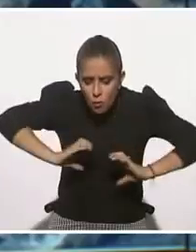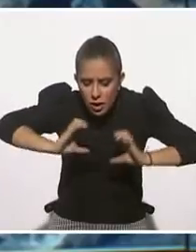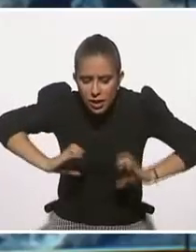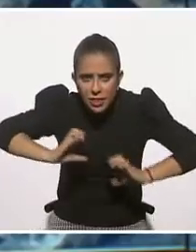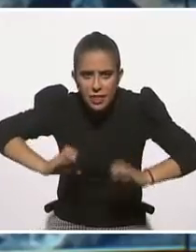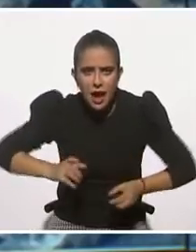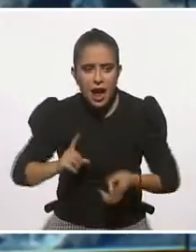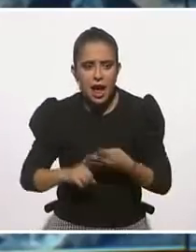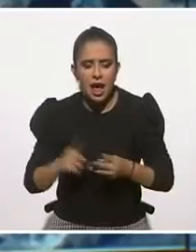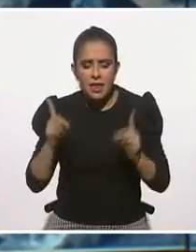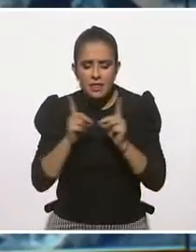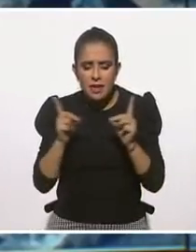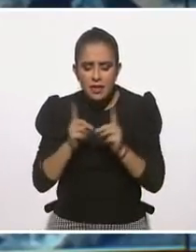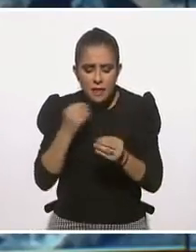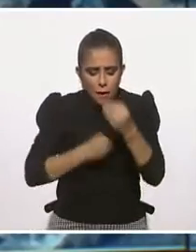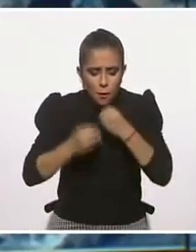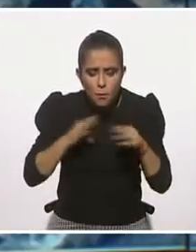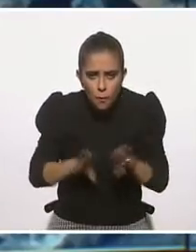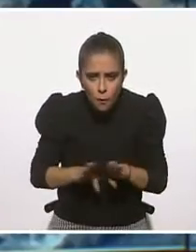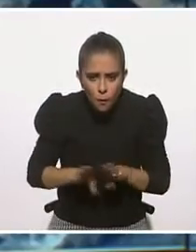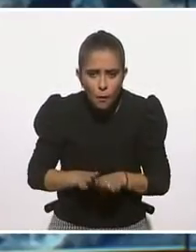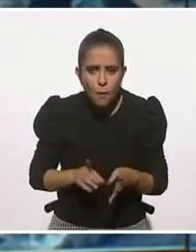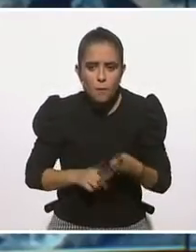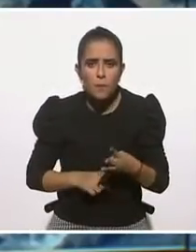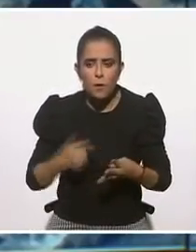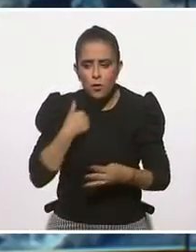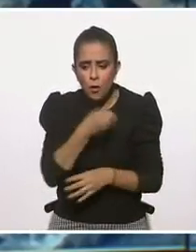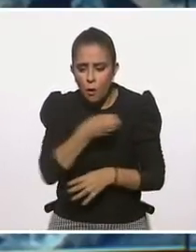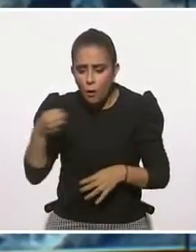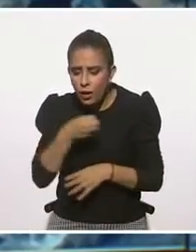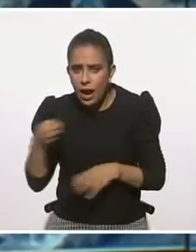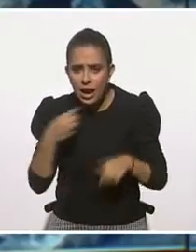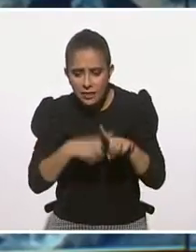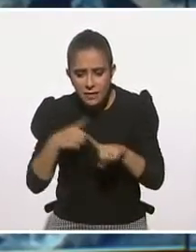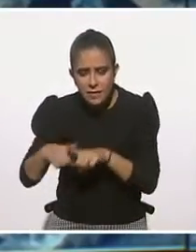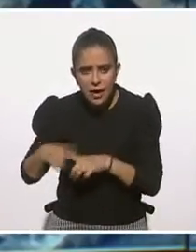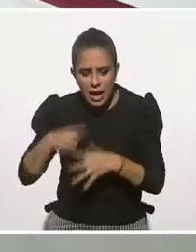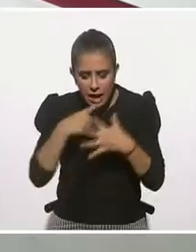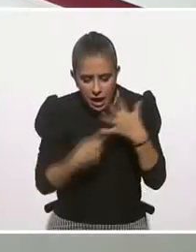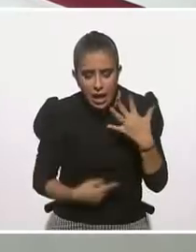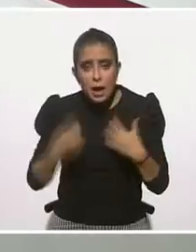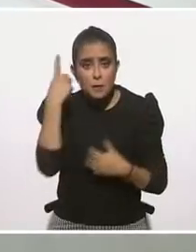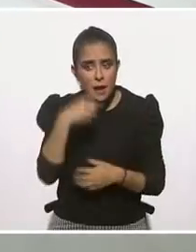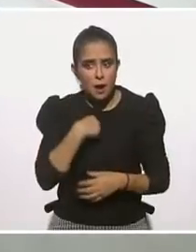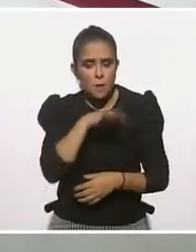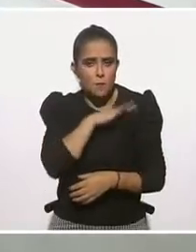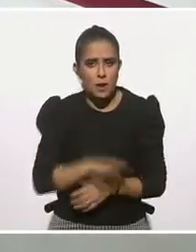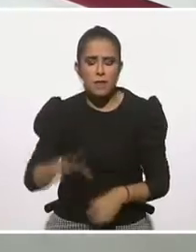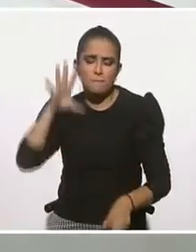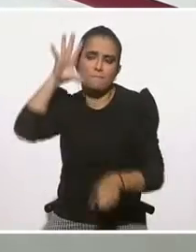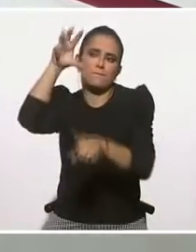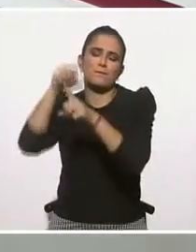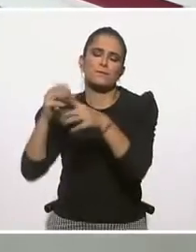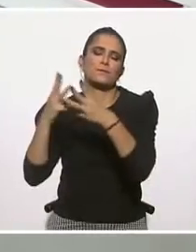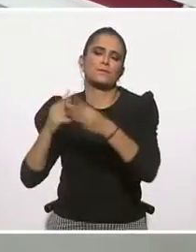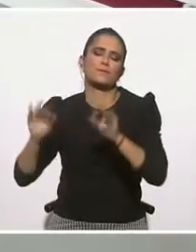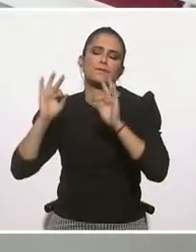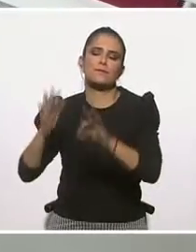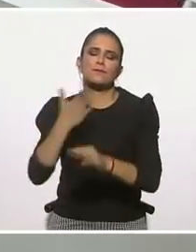¿Qué dieta debo seguir? ¿Cómo debo ir como organizando mis elementos para que me conduzca al resultado ideal?